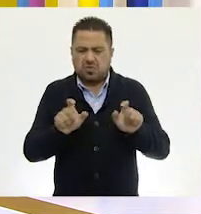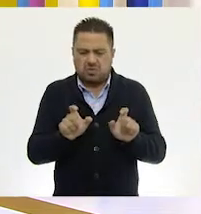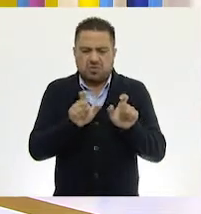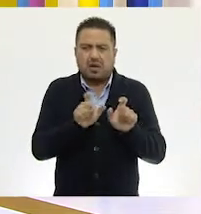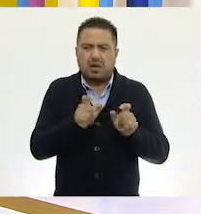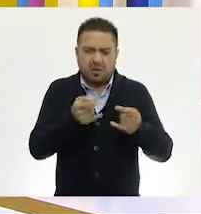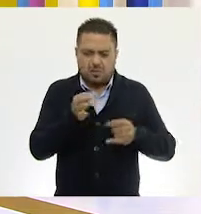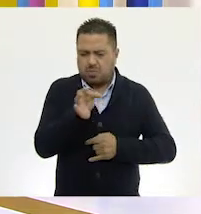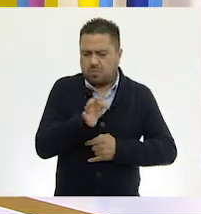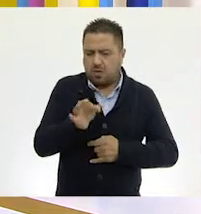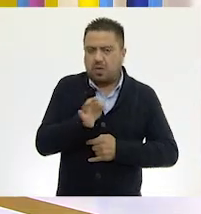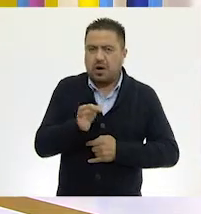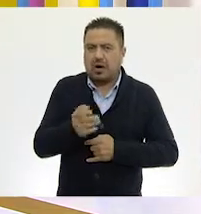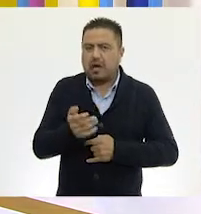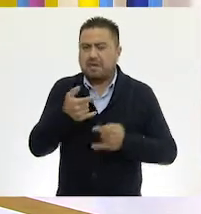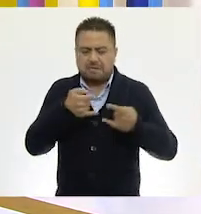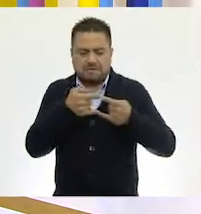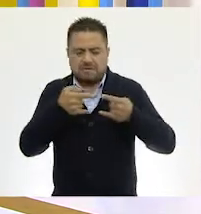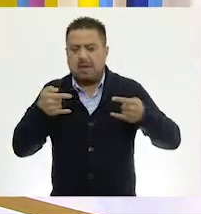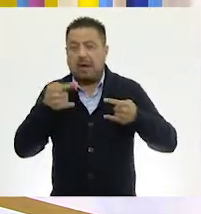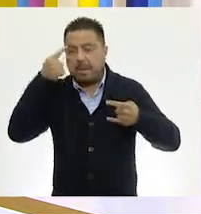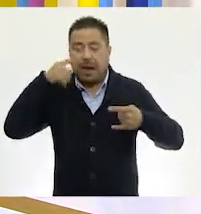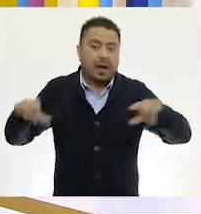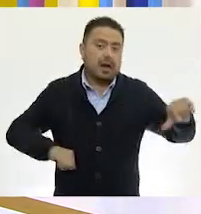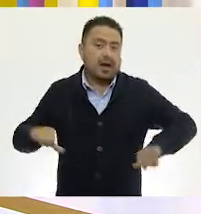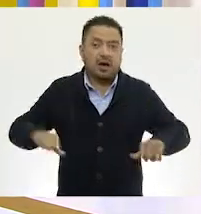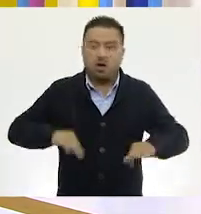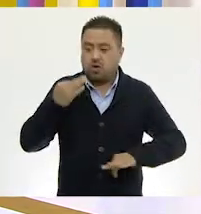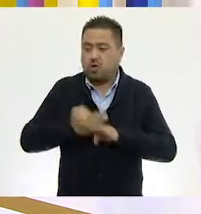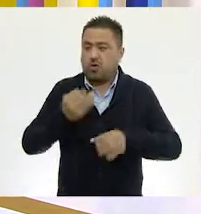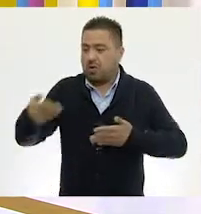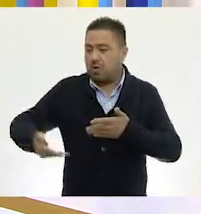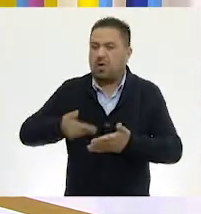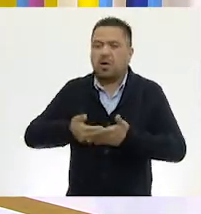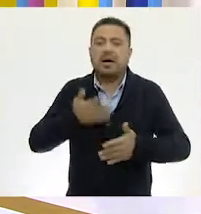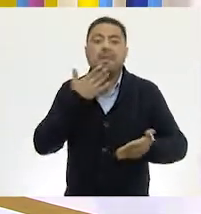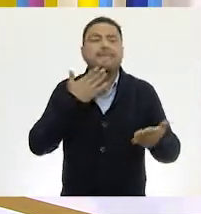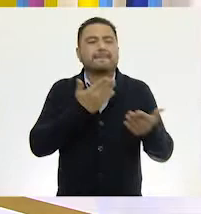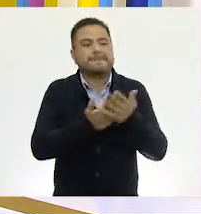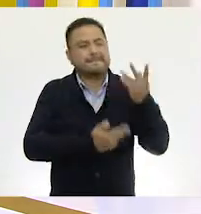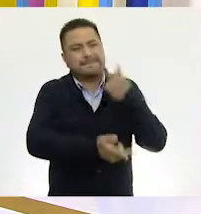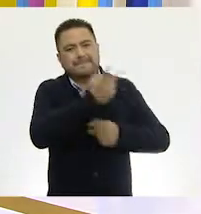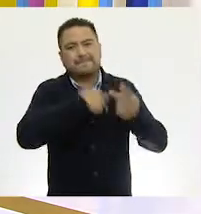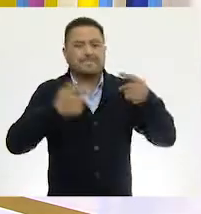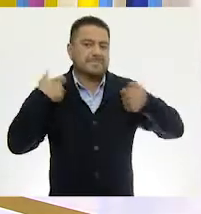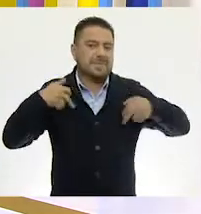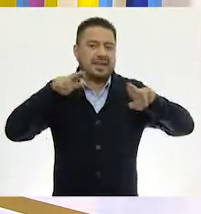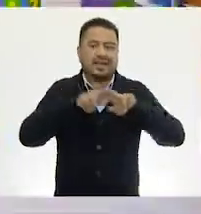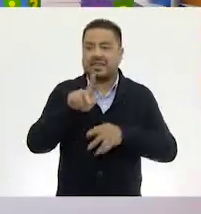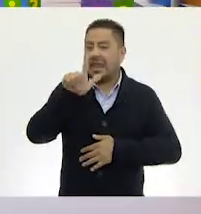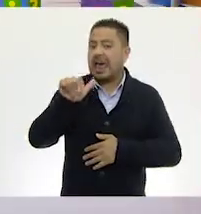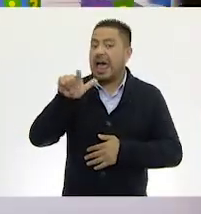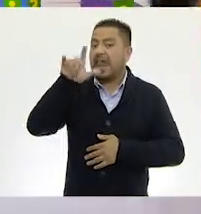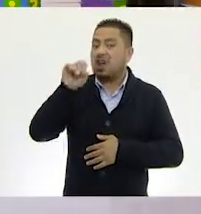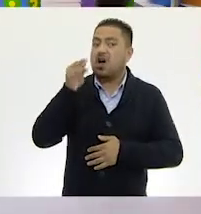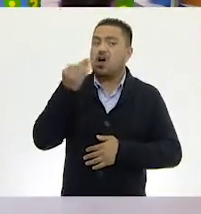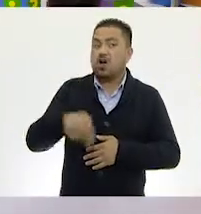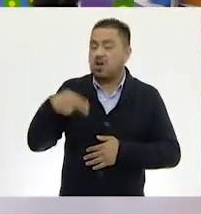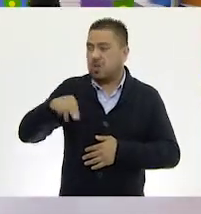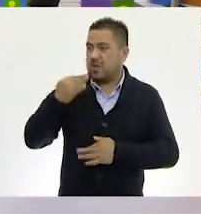cantidades con monedas y billetes. Y para las actividades que nos van a poner el día de hoy, quiero darle la bienvenida al maestro Lalo que viene con nosotros.